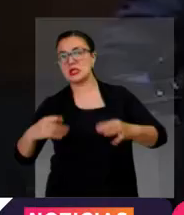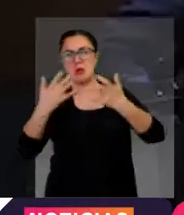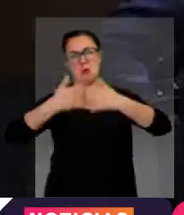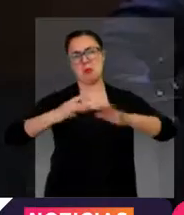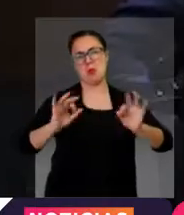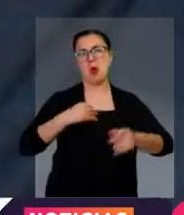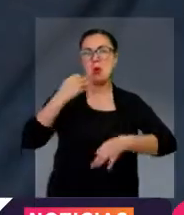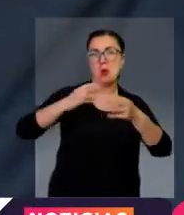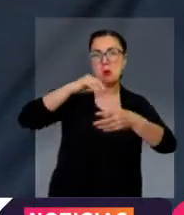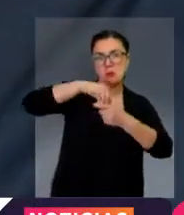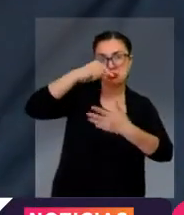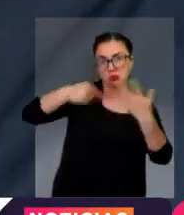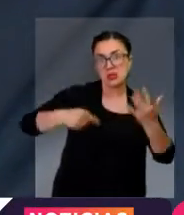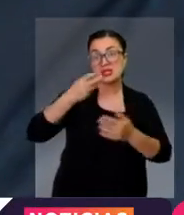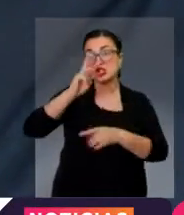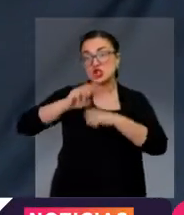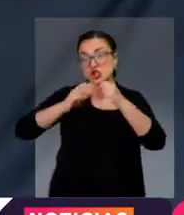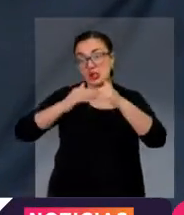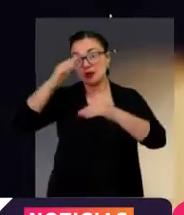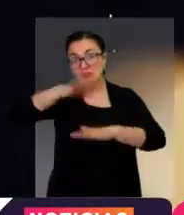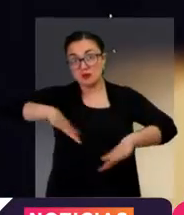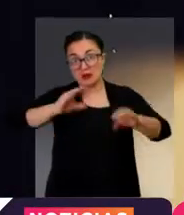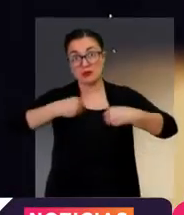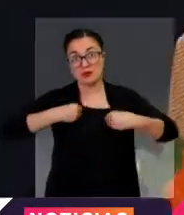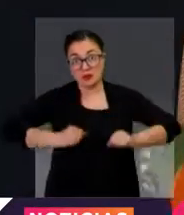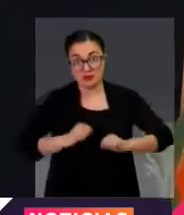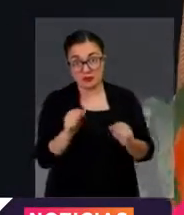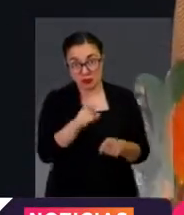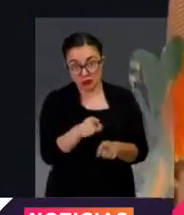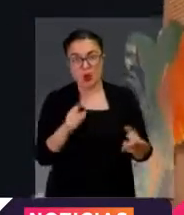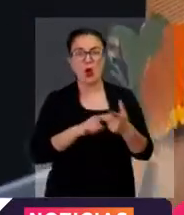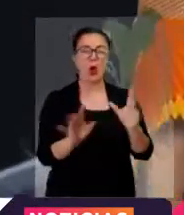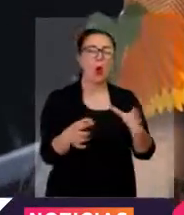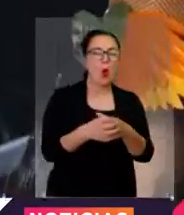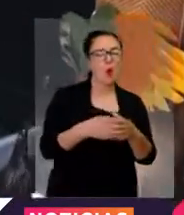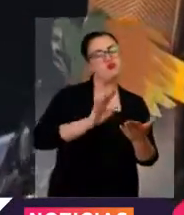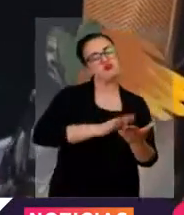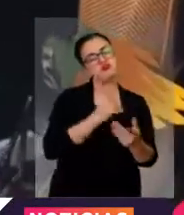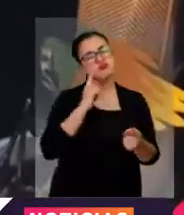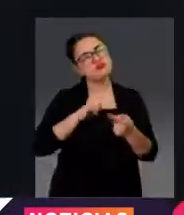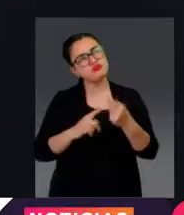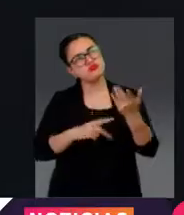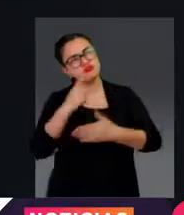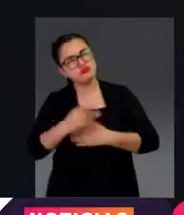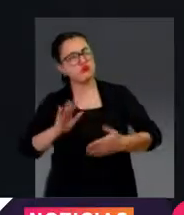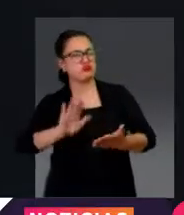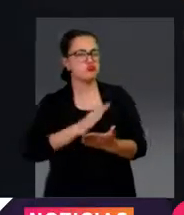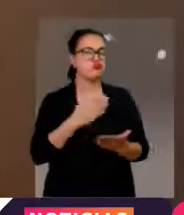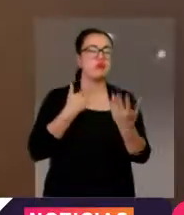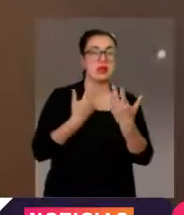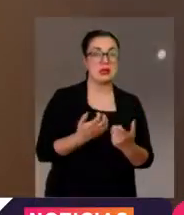18 años, residentes de la Bogotá región y agrupaciones que deseen sacar adelante una producción musical.